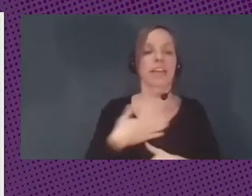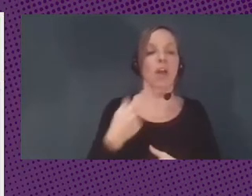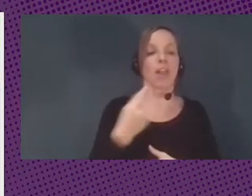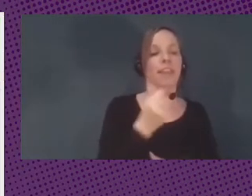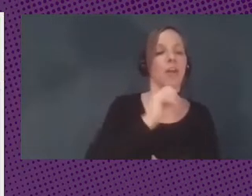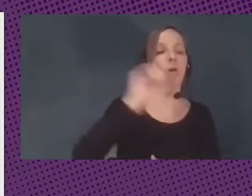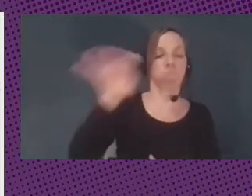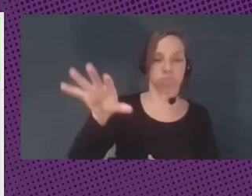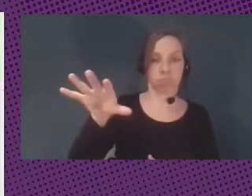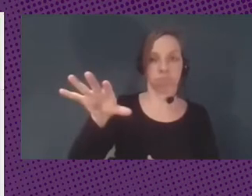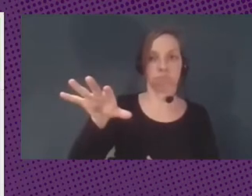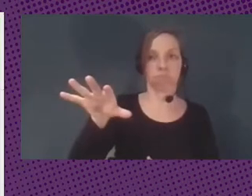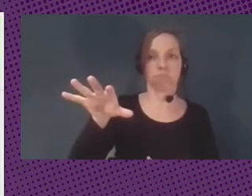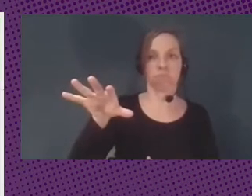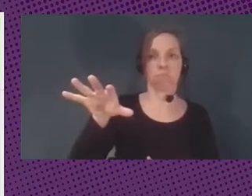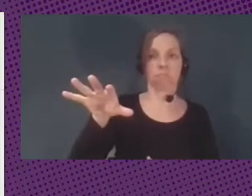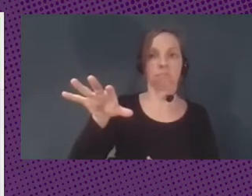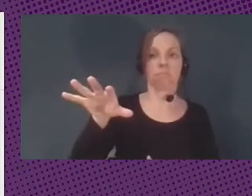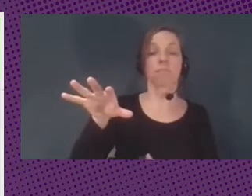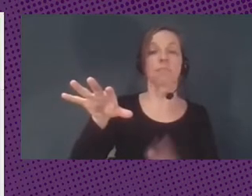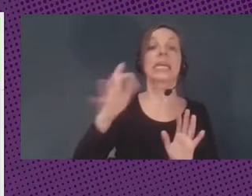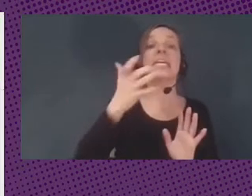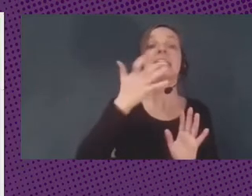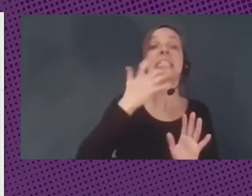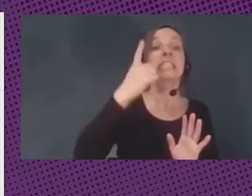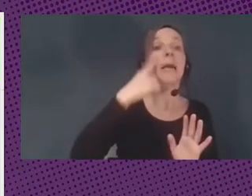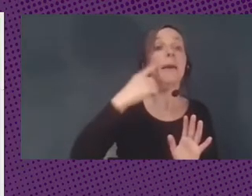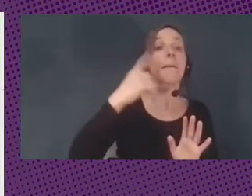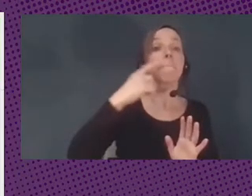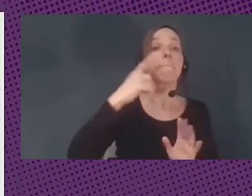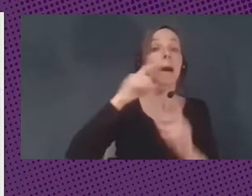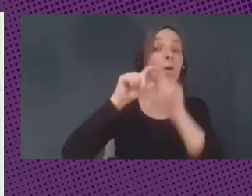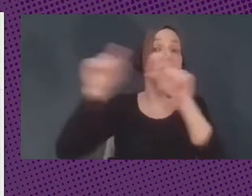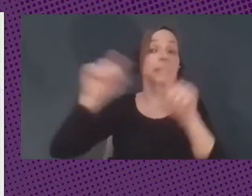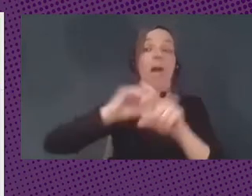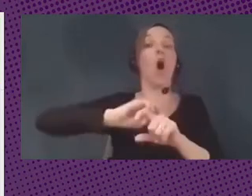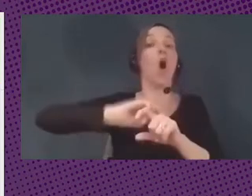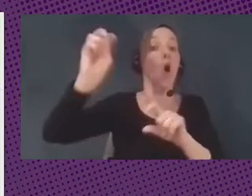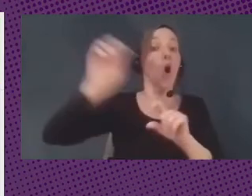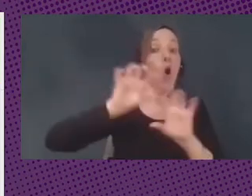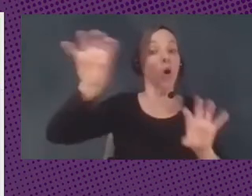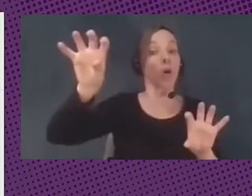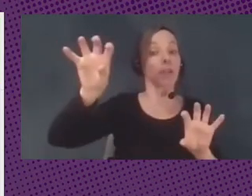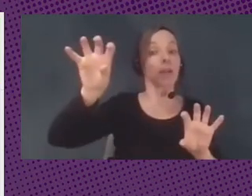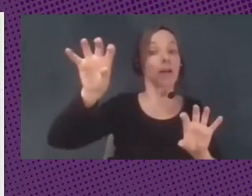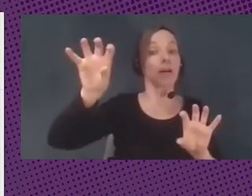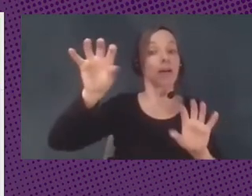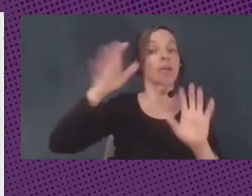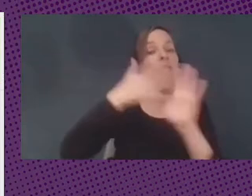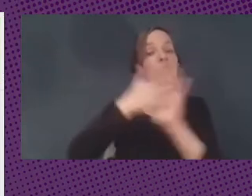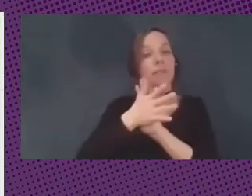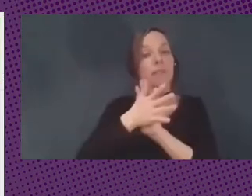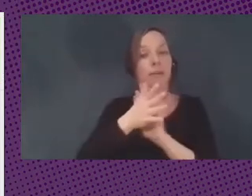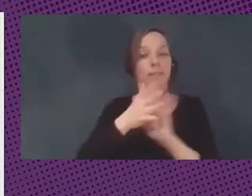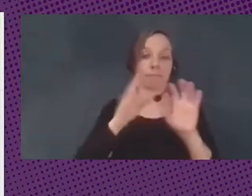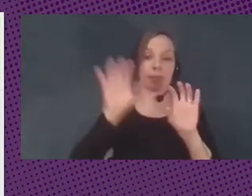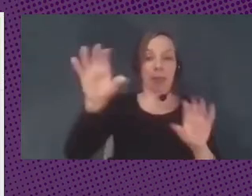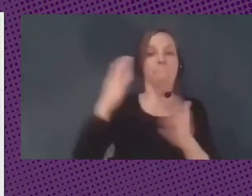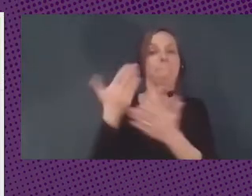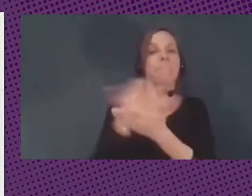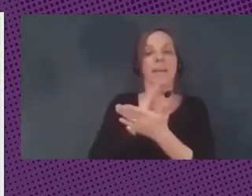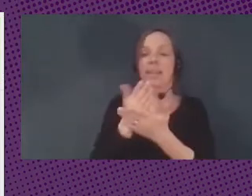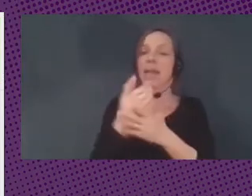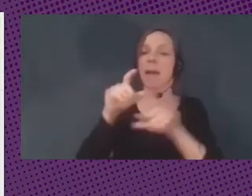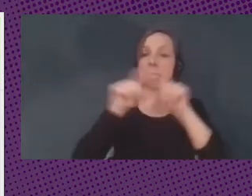y si la operación es en un banco distinto, pues tiene que pasar a través de un banco corresponsal. Ese